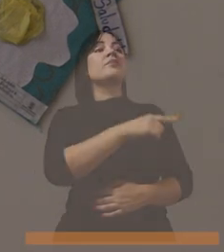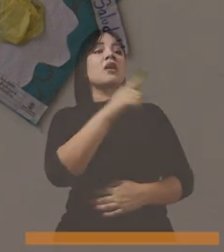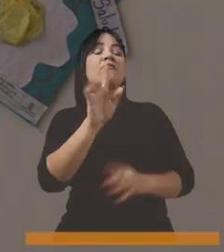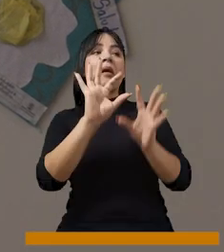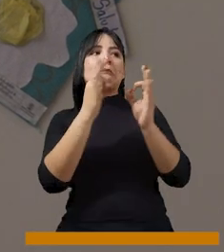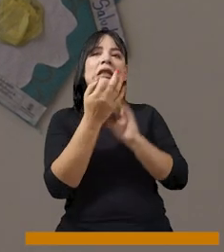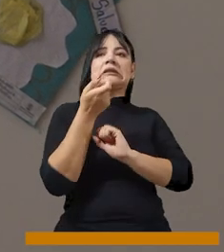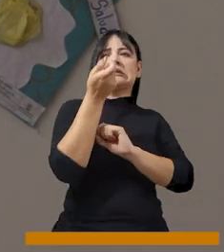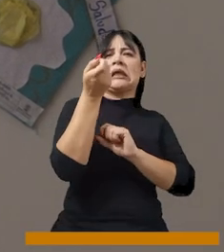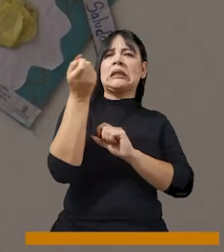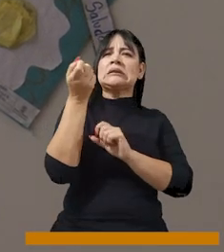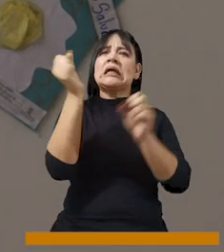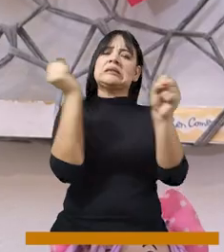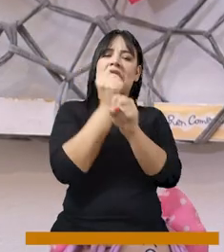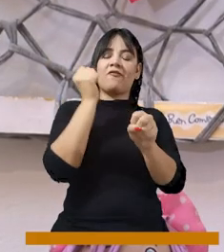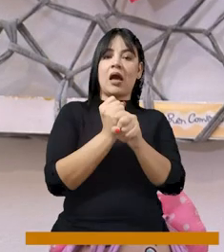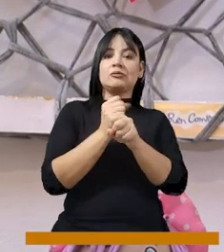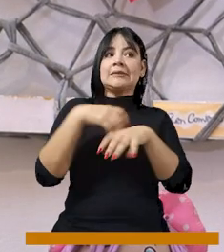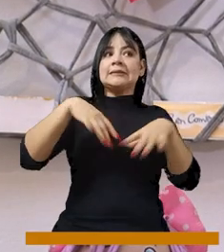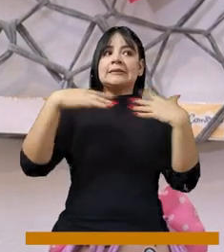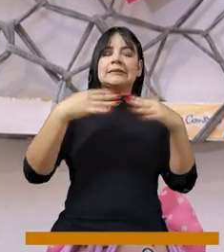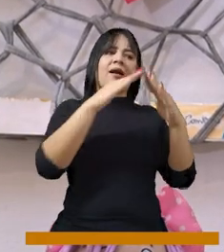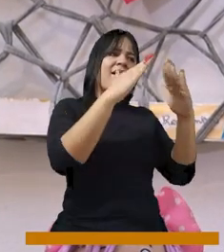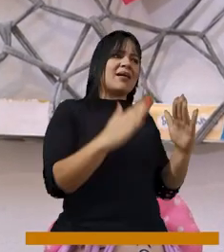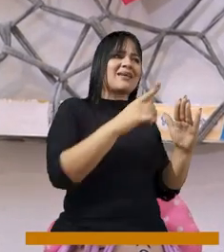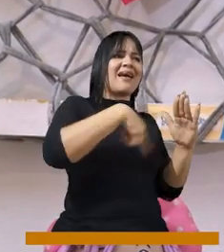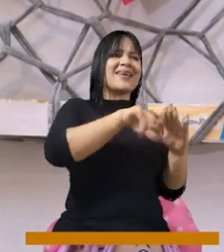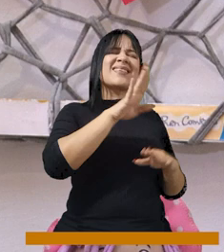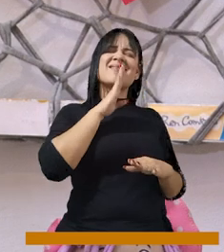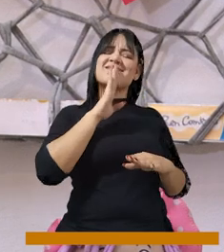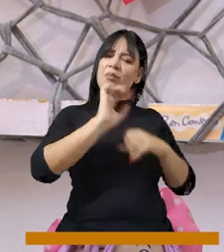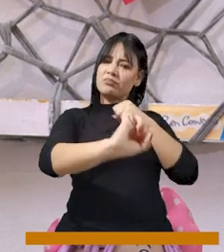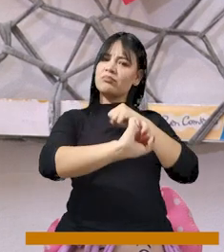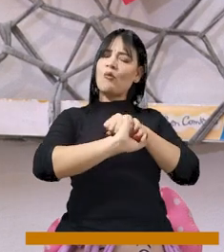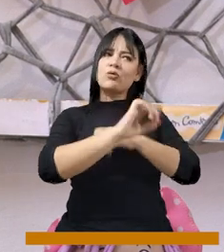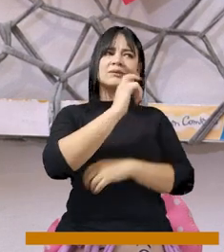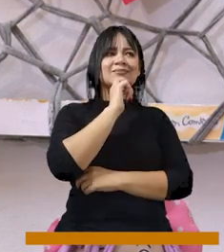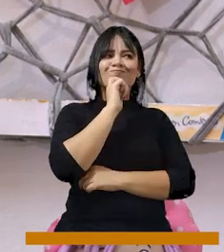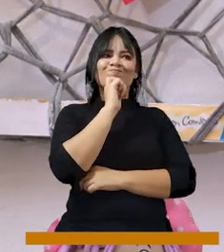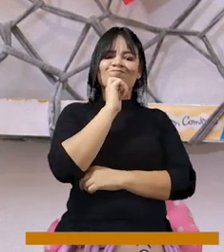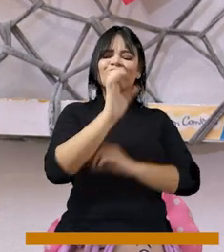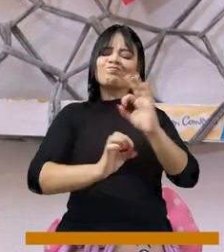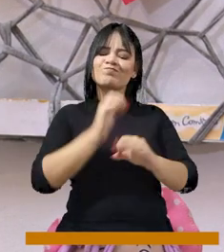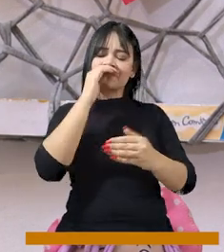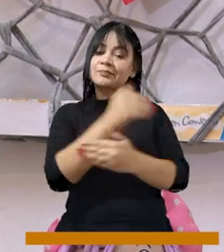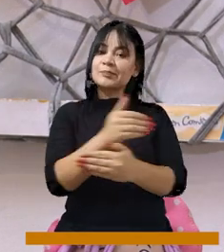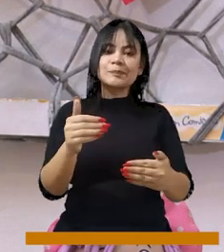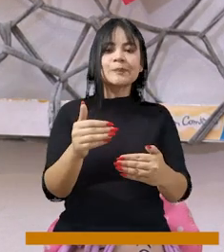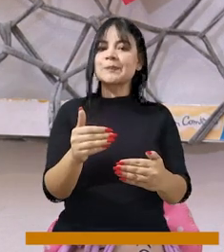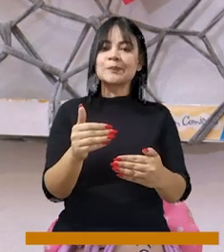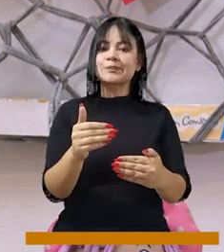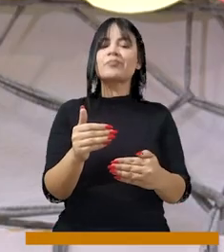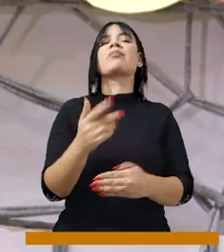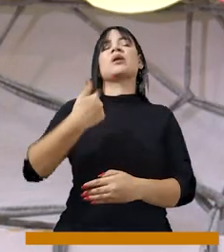Son familias que laboran en el sector y que no cuentan desde sus hogares con una red de apoyo estable para el cuidado de los niños